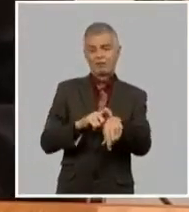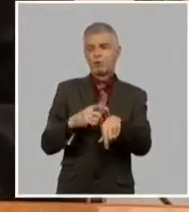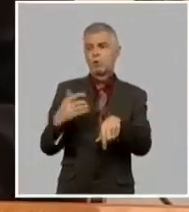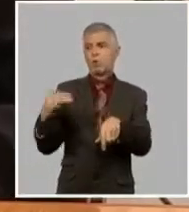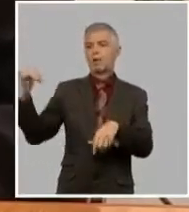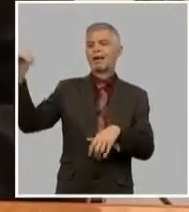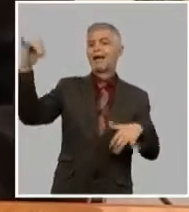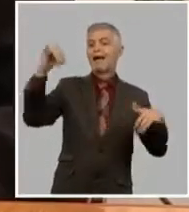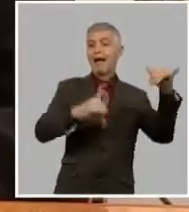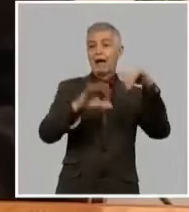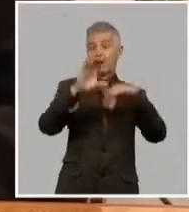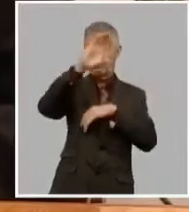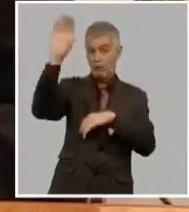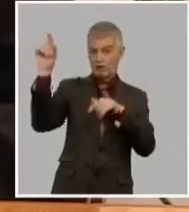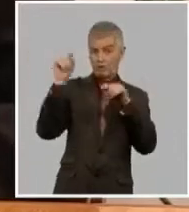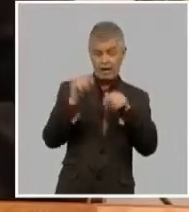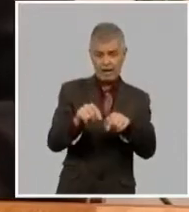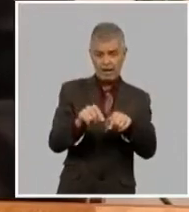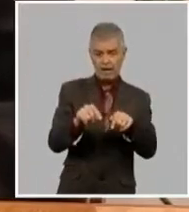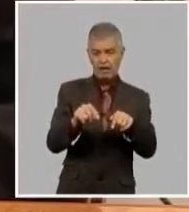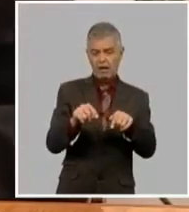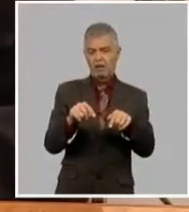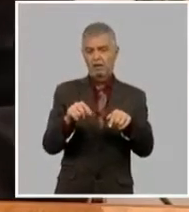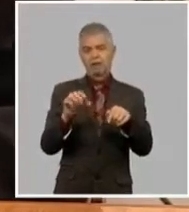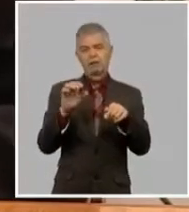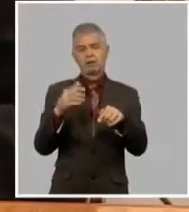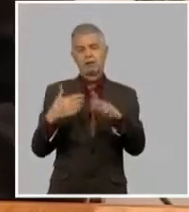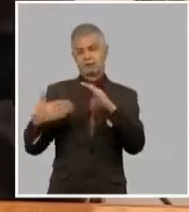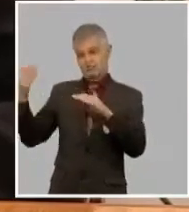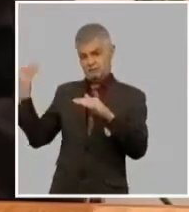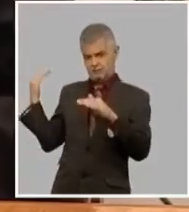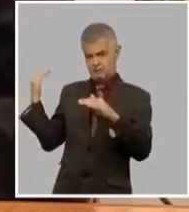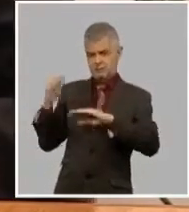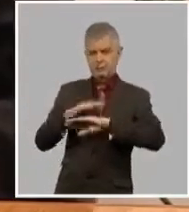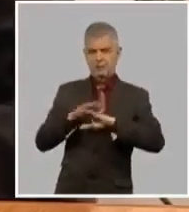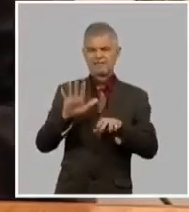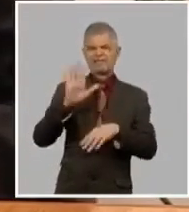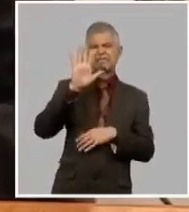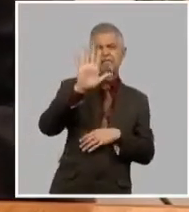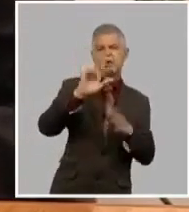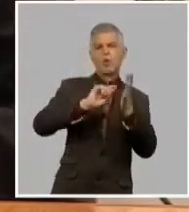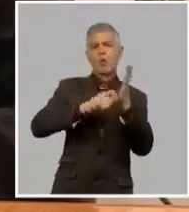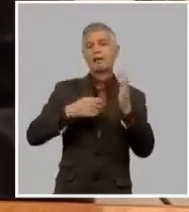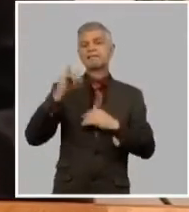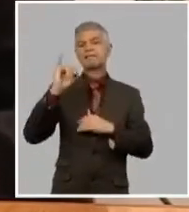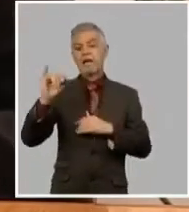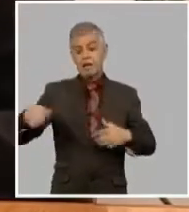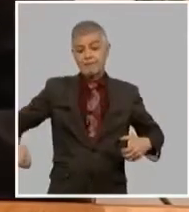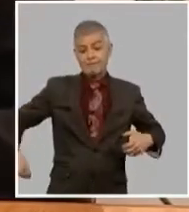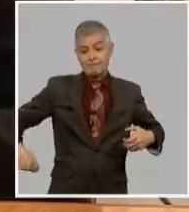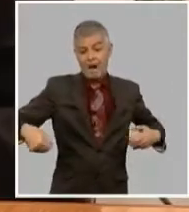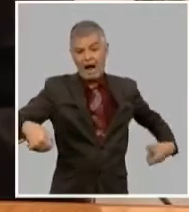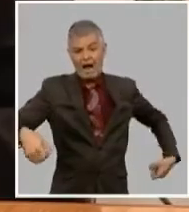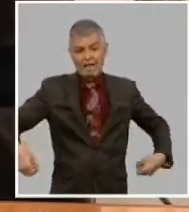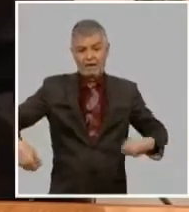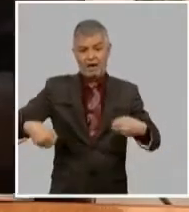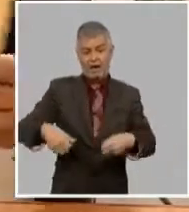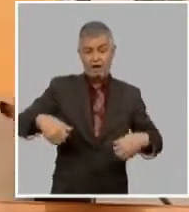operación de equipaje estaba promediándose 5,6 maletas por persona.